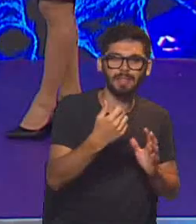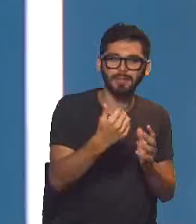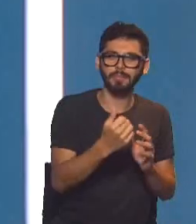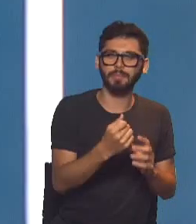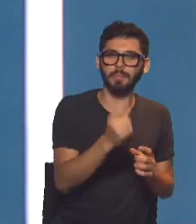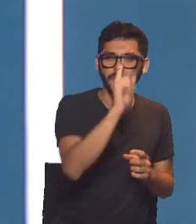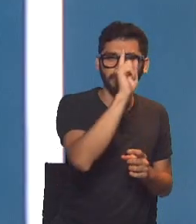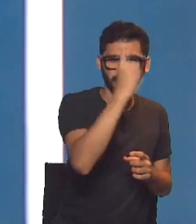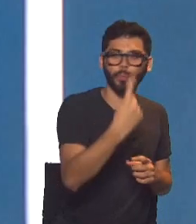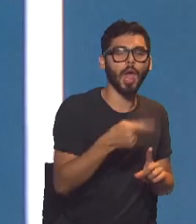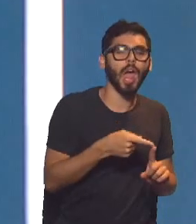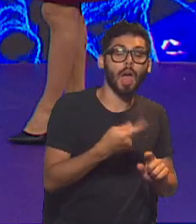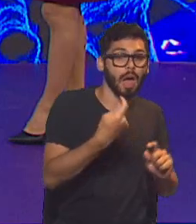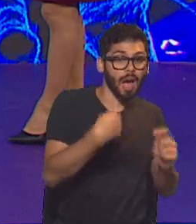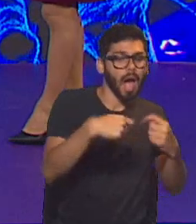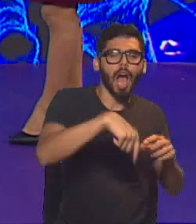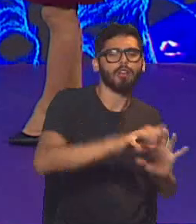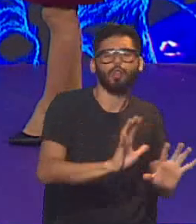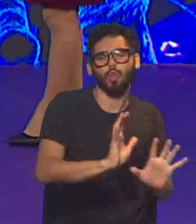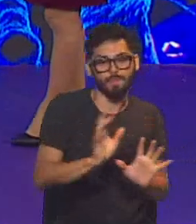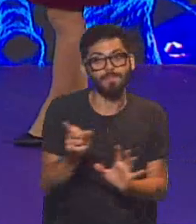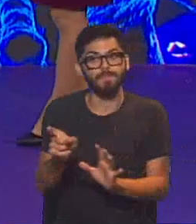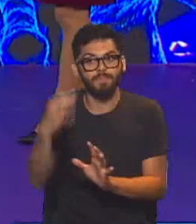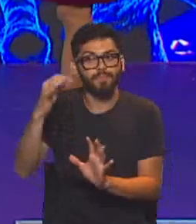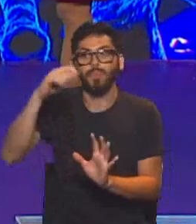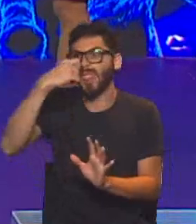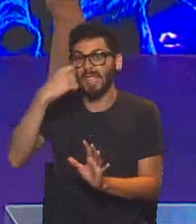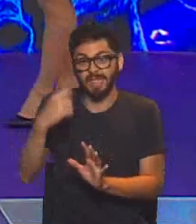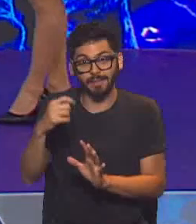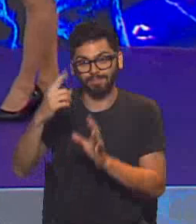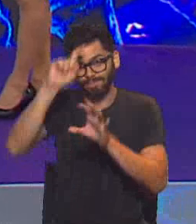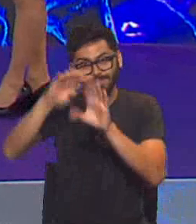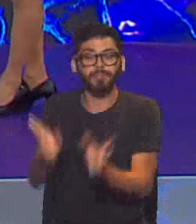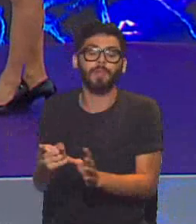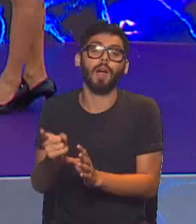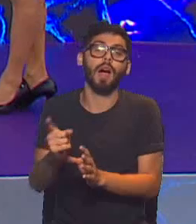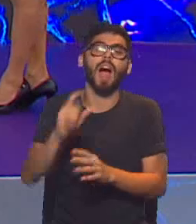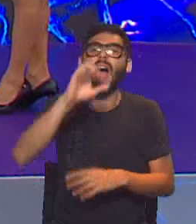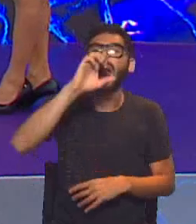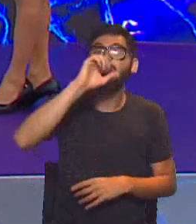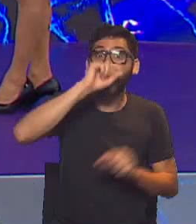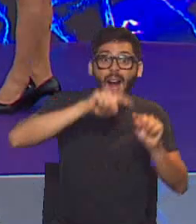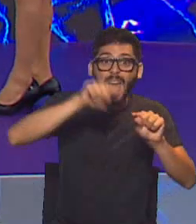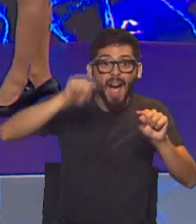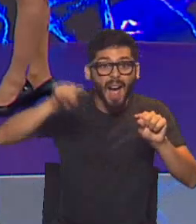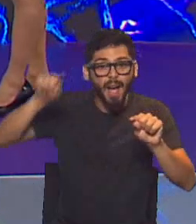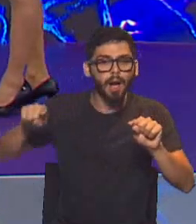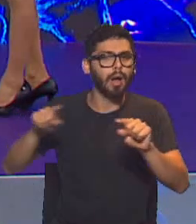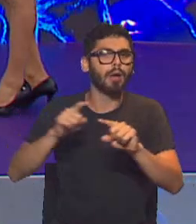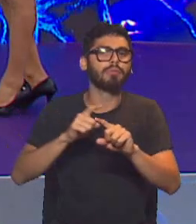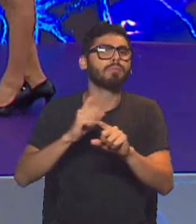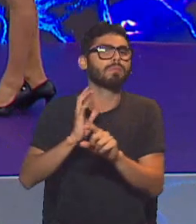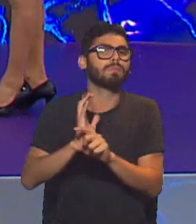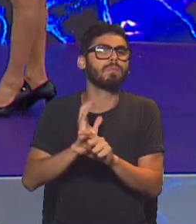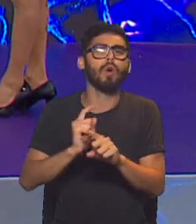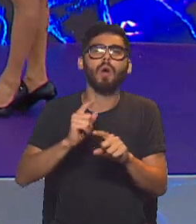la venta en estos últimos días. Muy bien. Y acá tenemos la que ve en naranja, es la tasa de positividad diaria. En